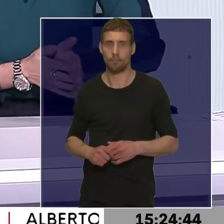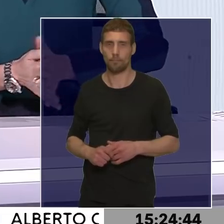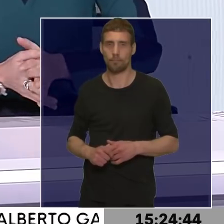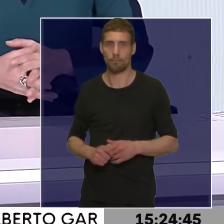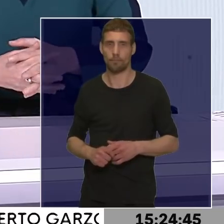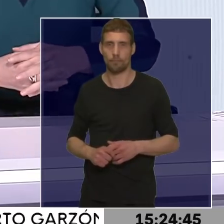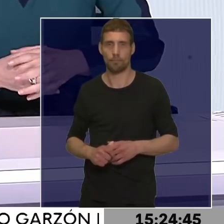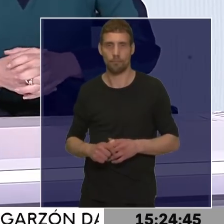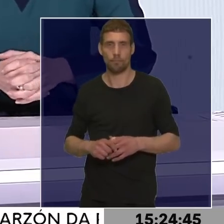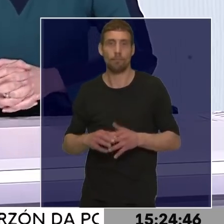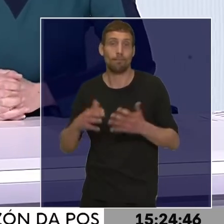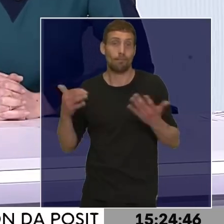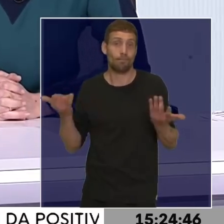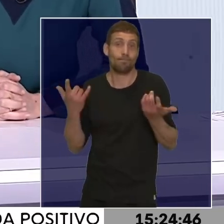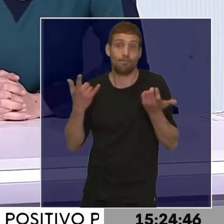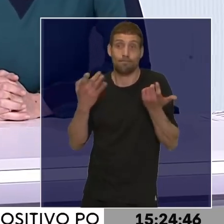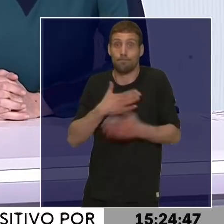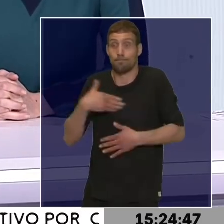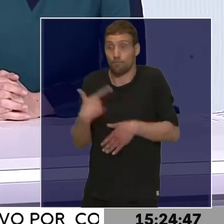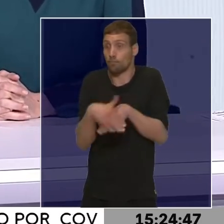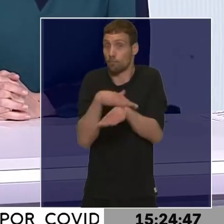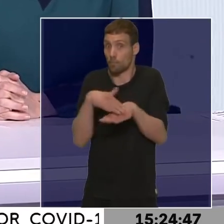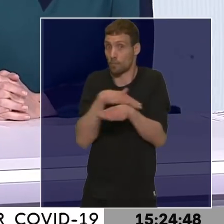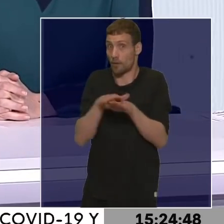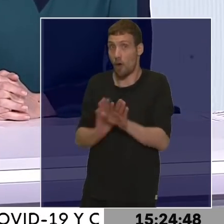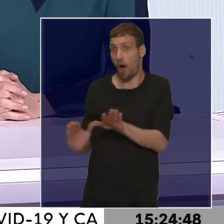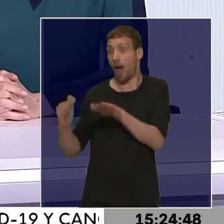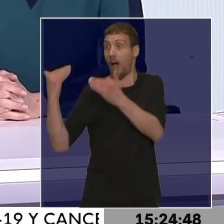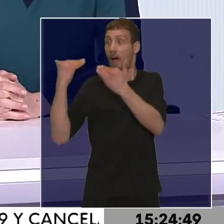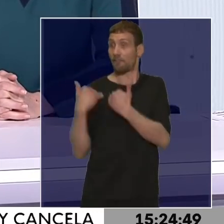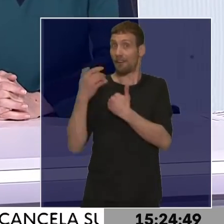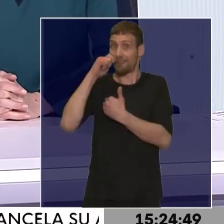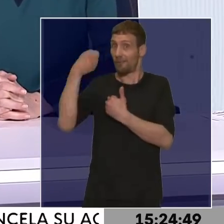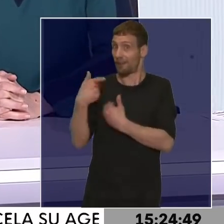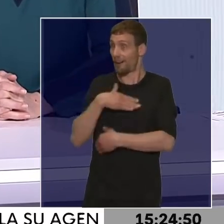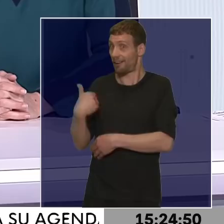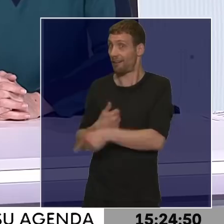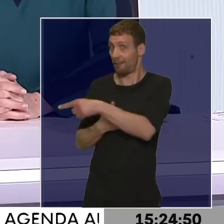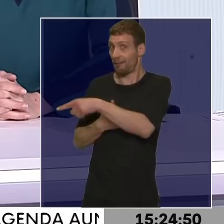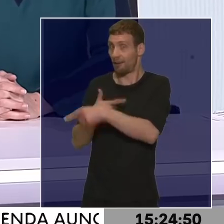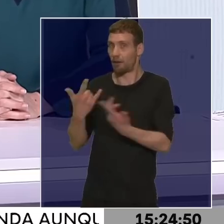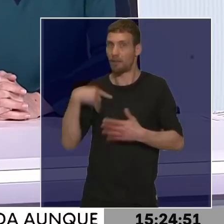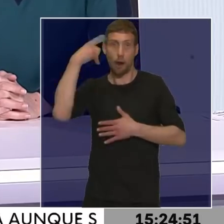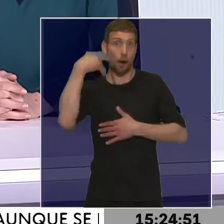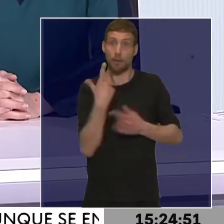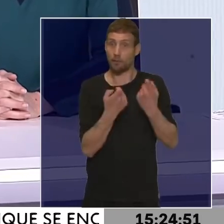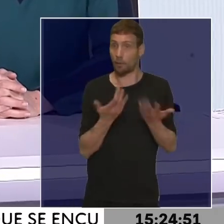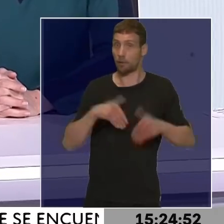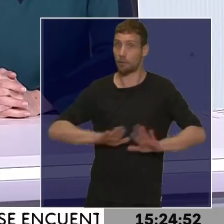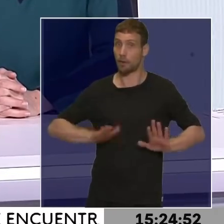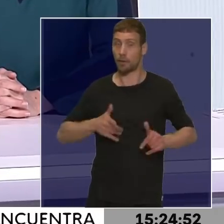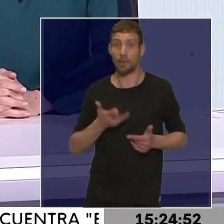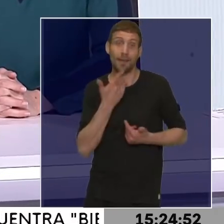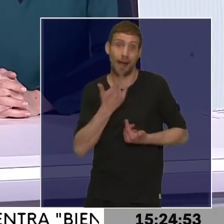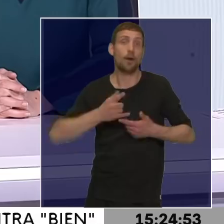Moscú niega que pretenda instalar un gobierno afín en Ucrania y acusa a Londres de desinformar. Es la reacción después de que el Reino Unido